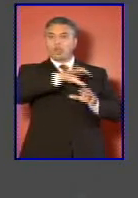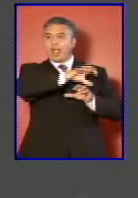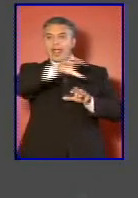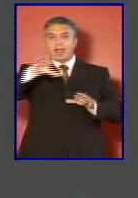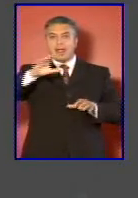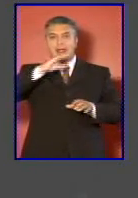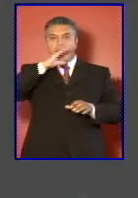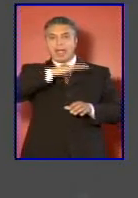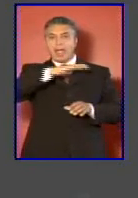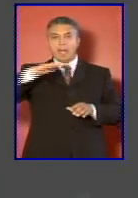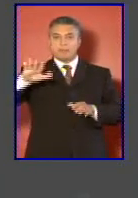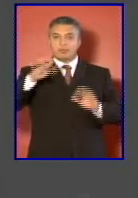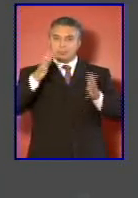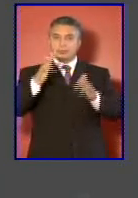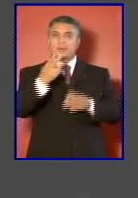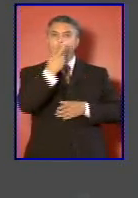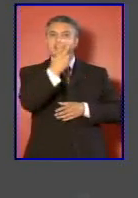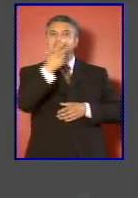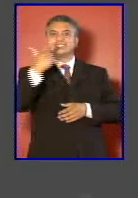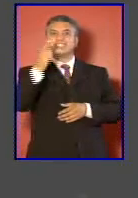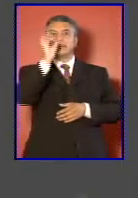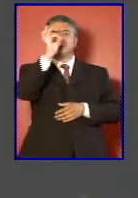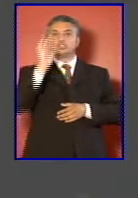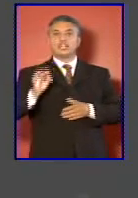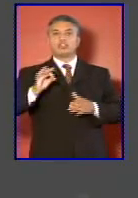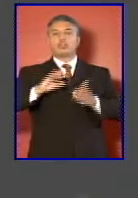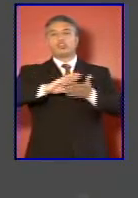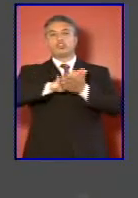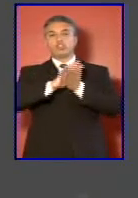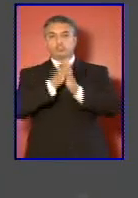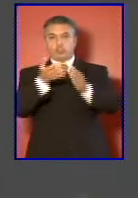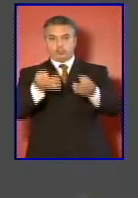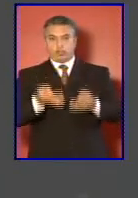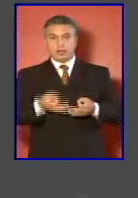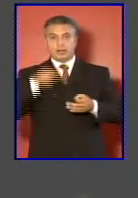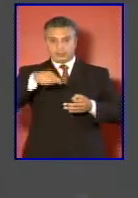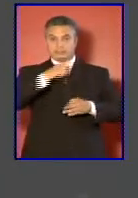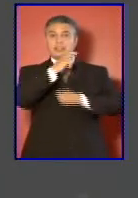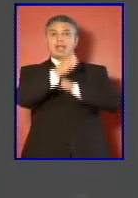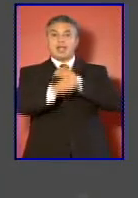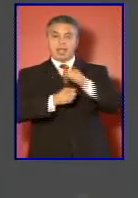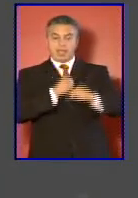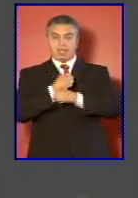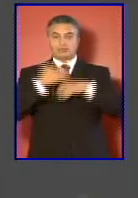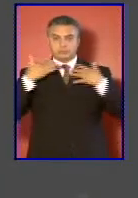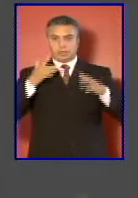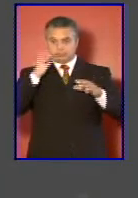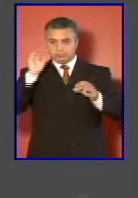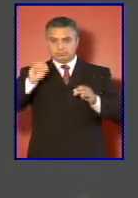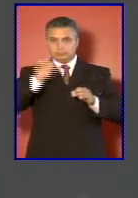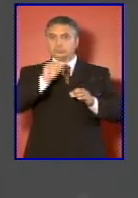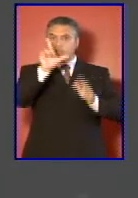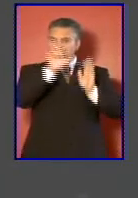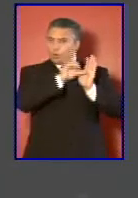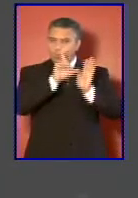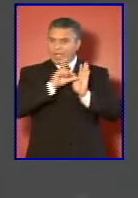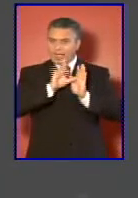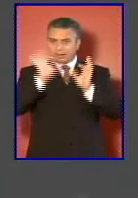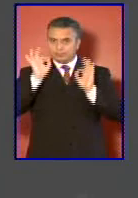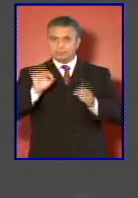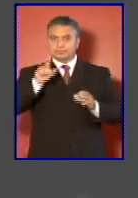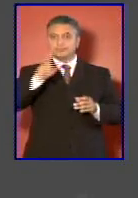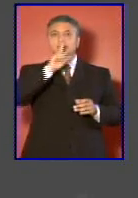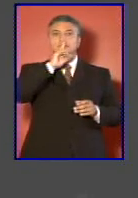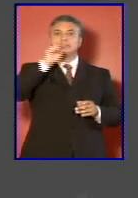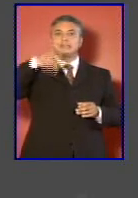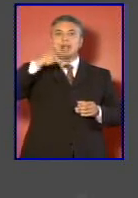esto es el 27% del total y este año pudimos certificar el desminado de lugares emblemáticos como